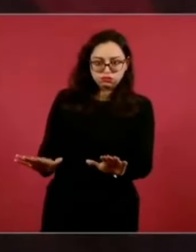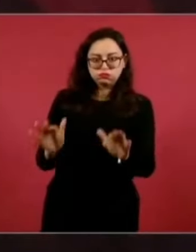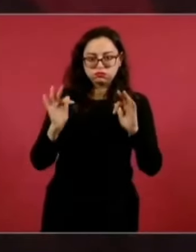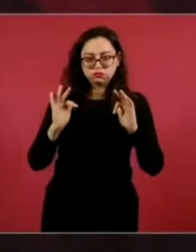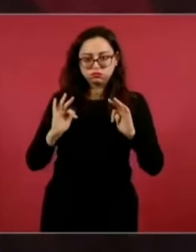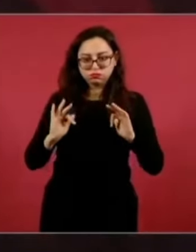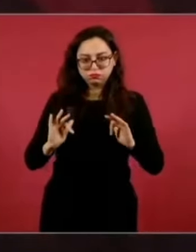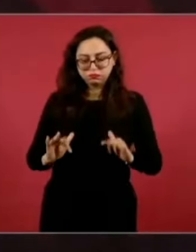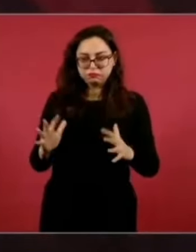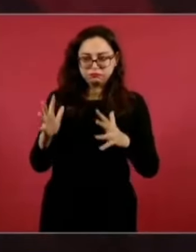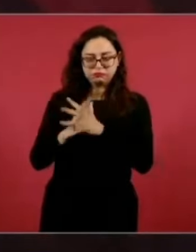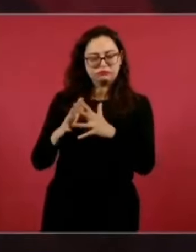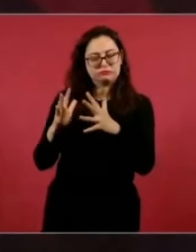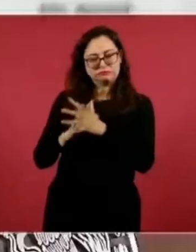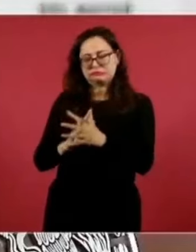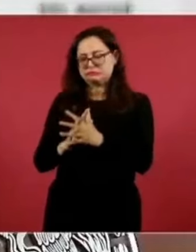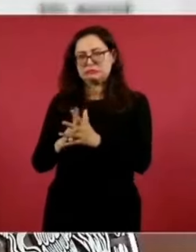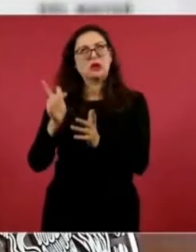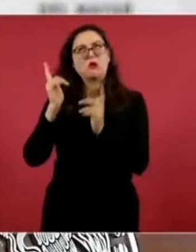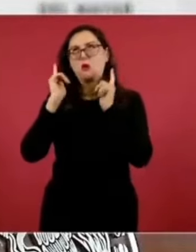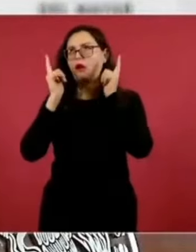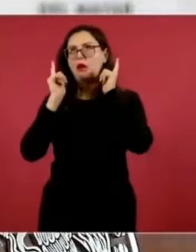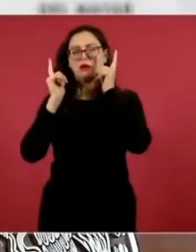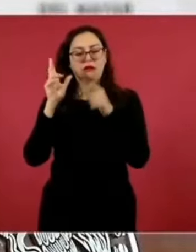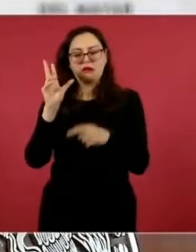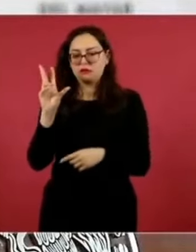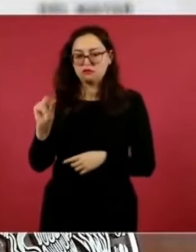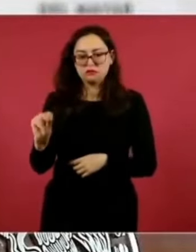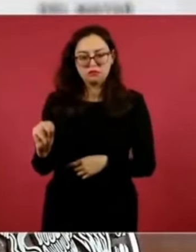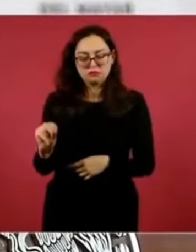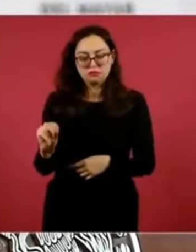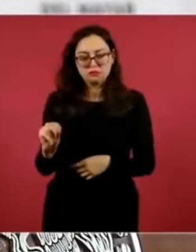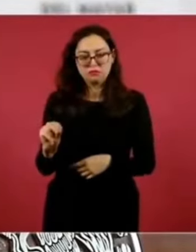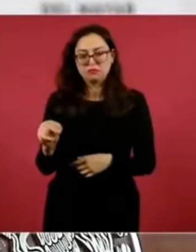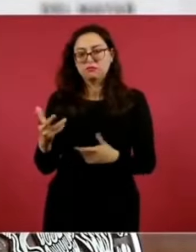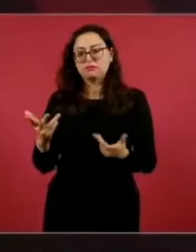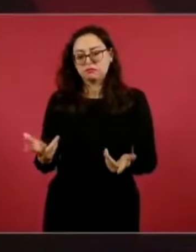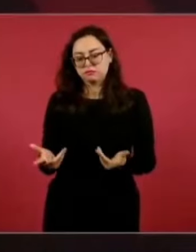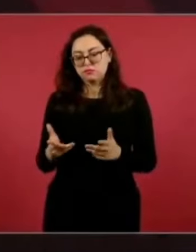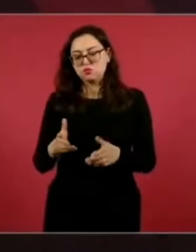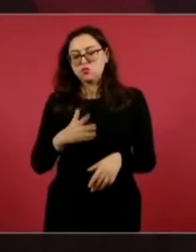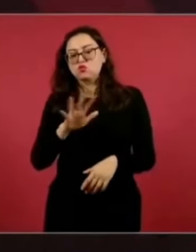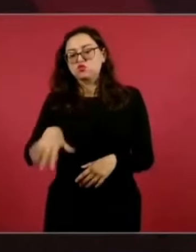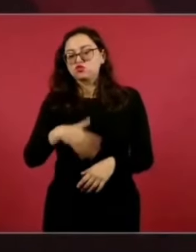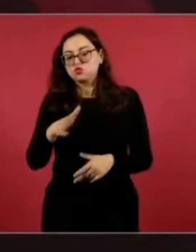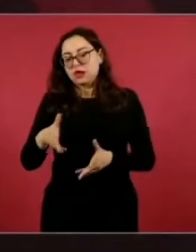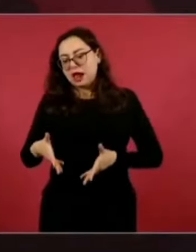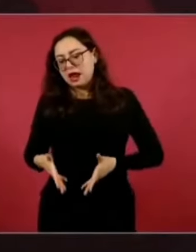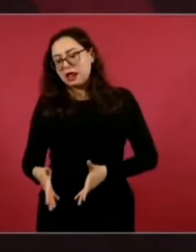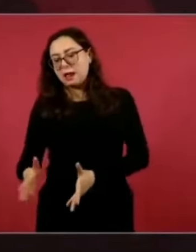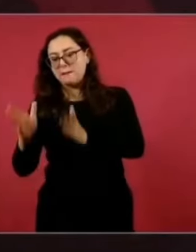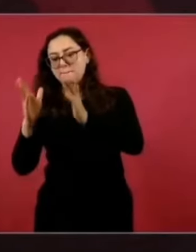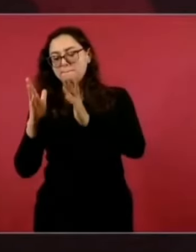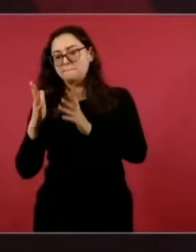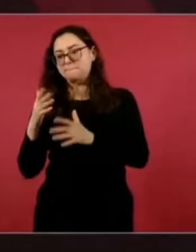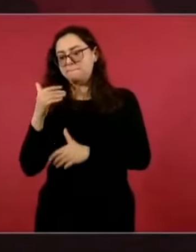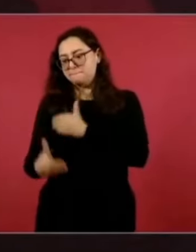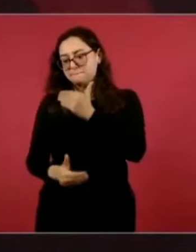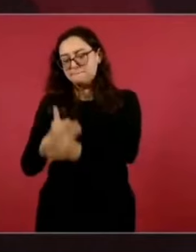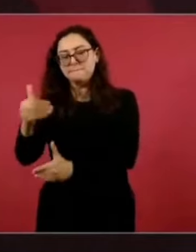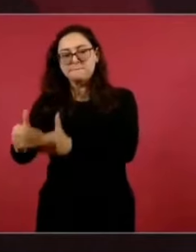sucediendo y que, como se utilice la vía legal,